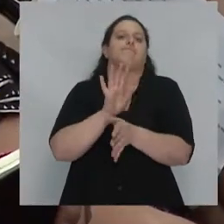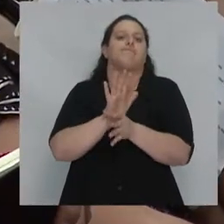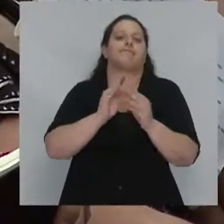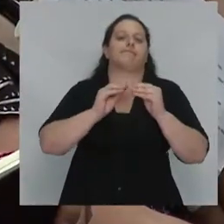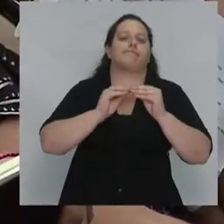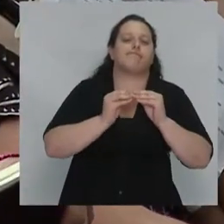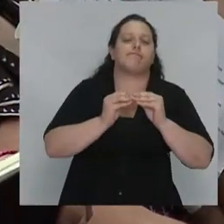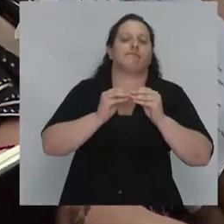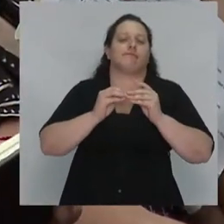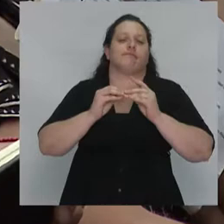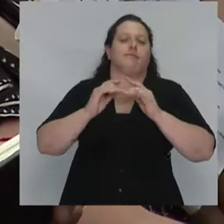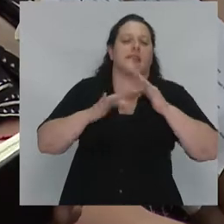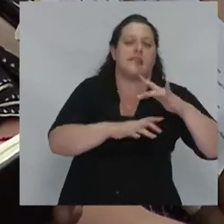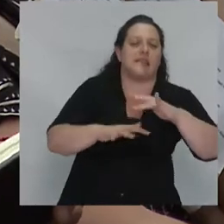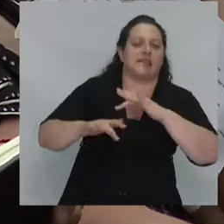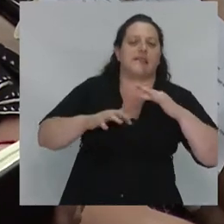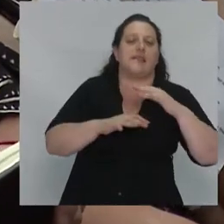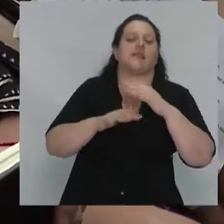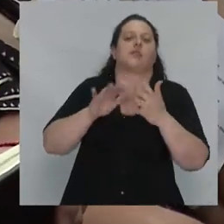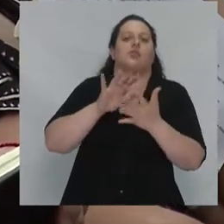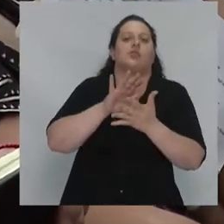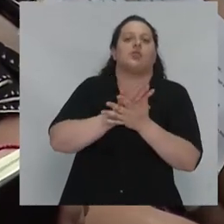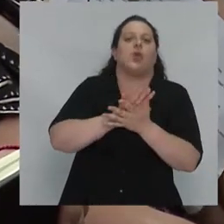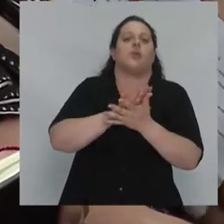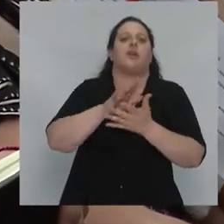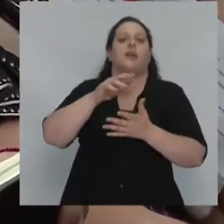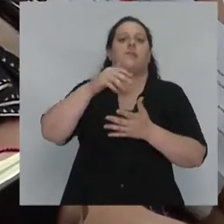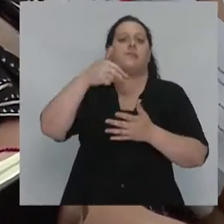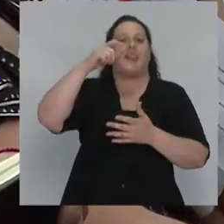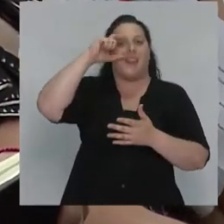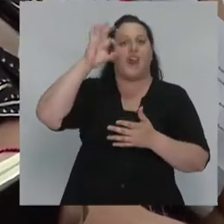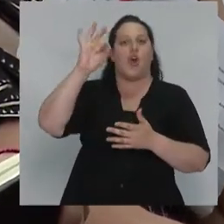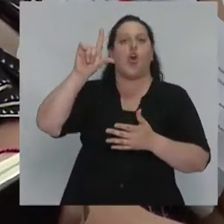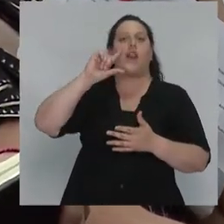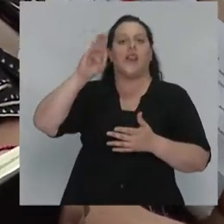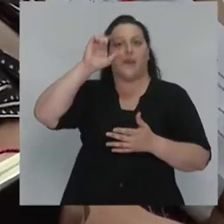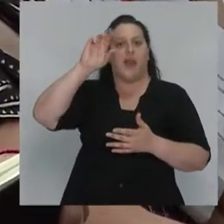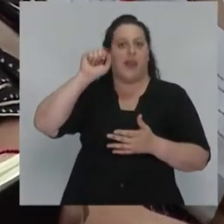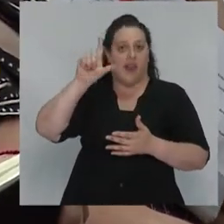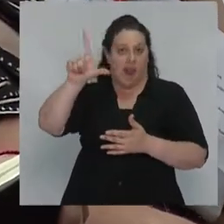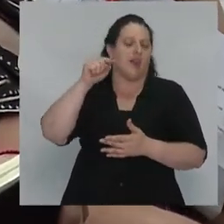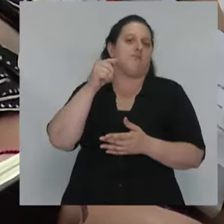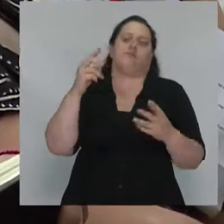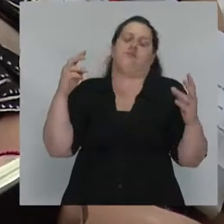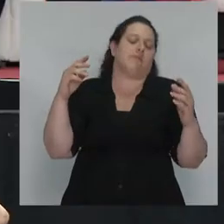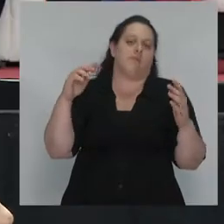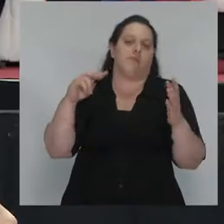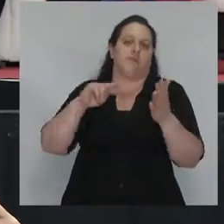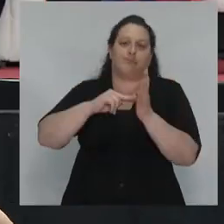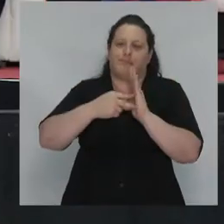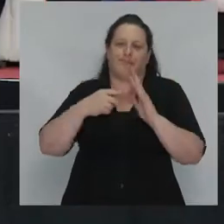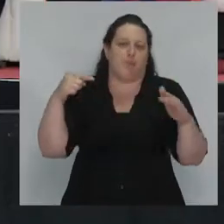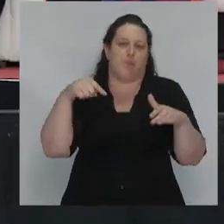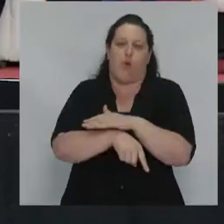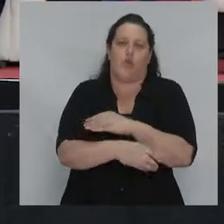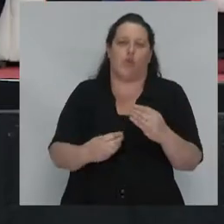de la mundialización neoliberal una crisis profunda de